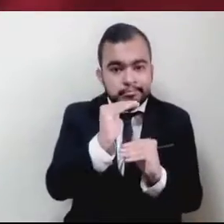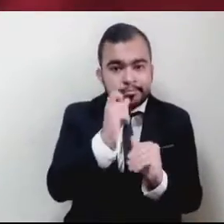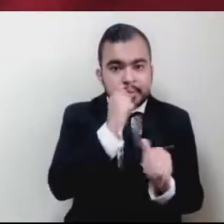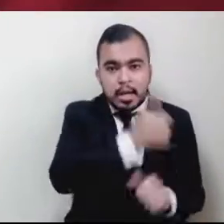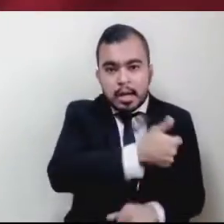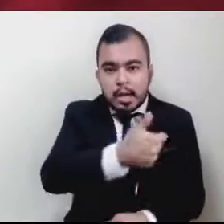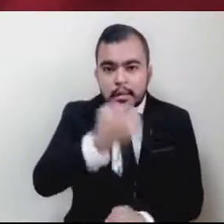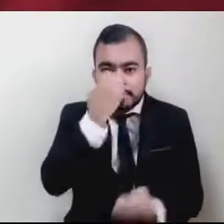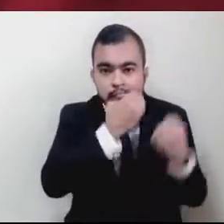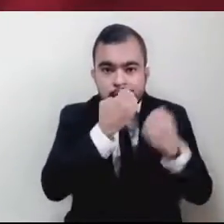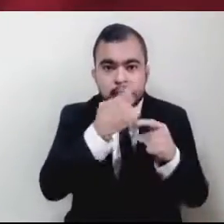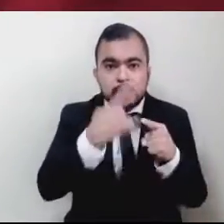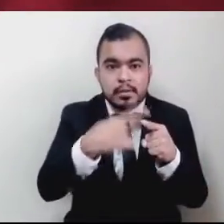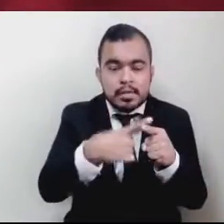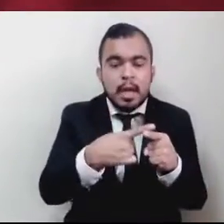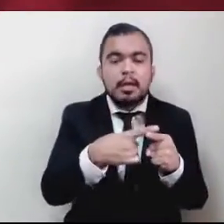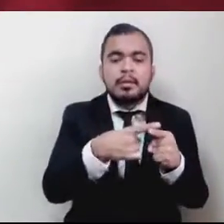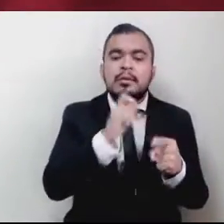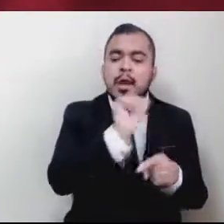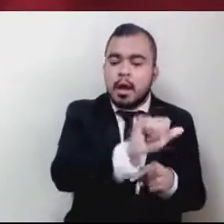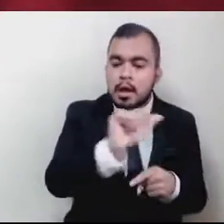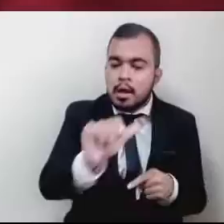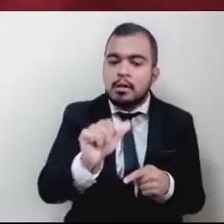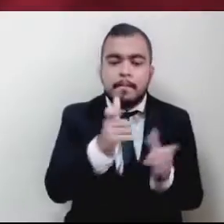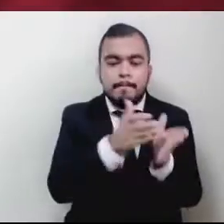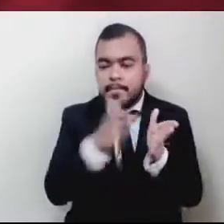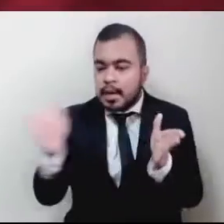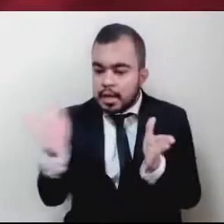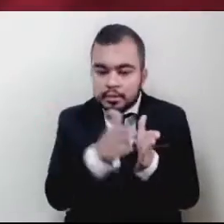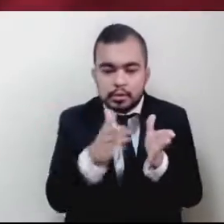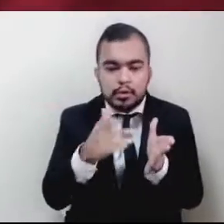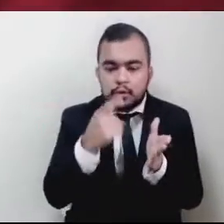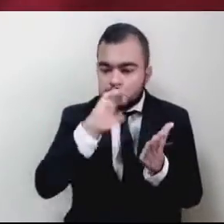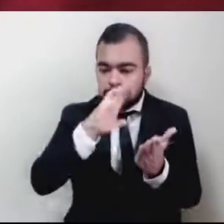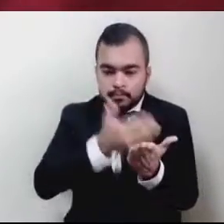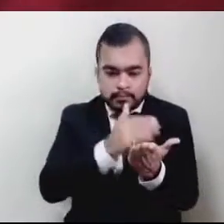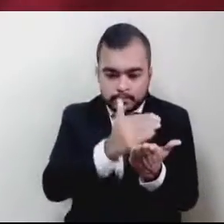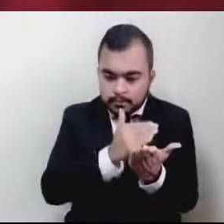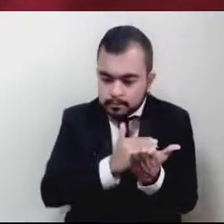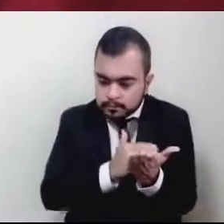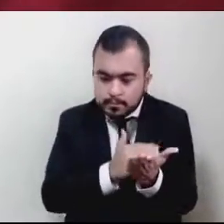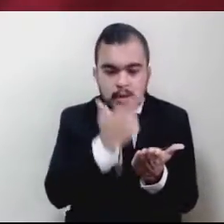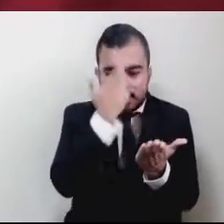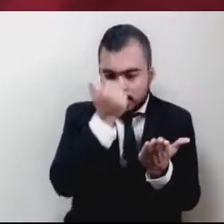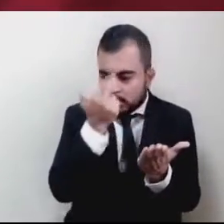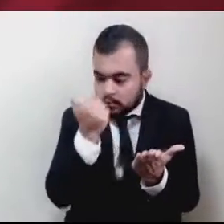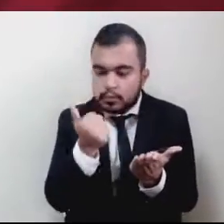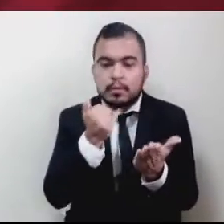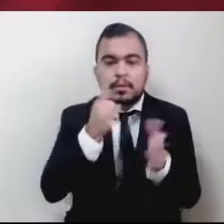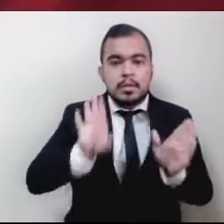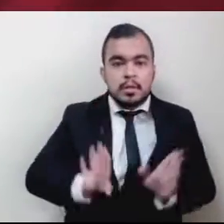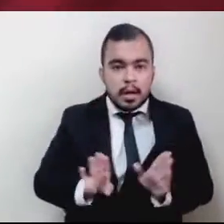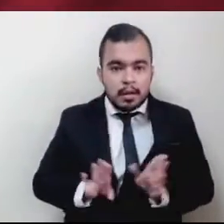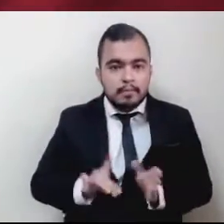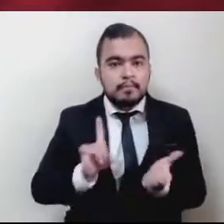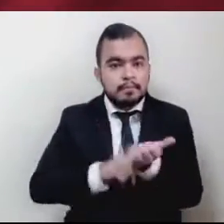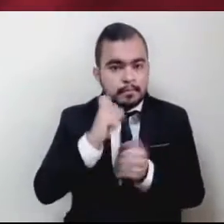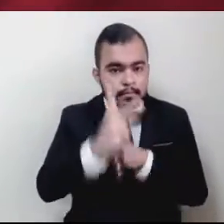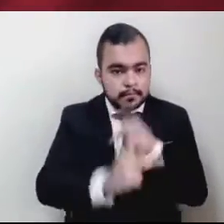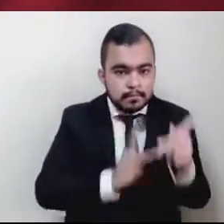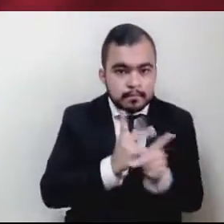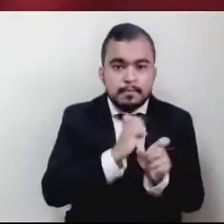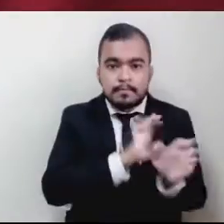los conceptos, plazos, términos, condiciones y con las características que en este instrumento se establezcan.